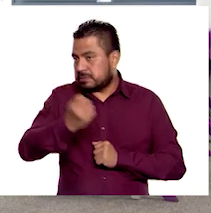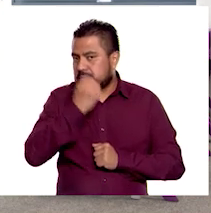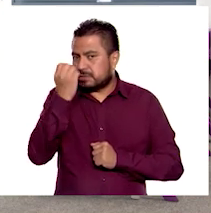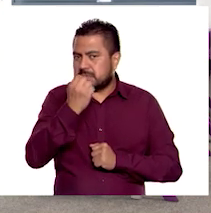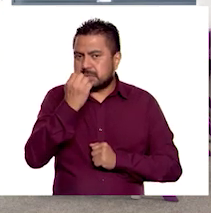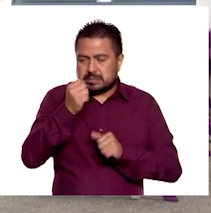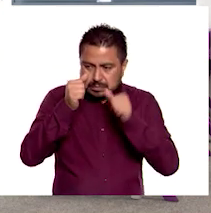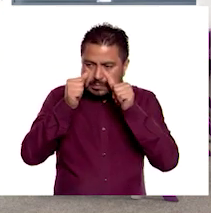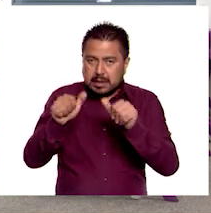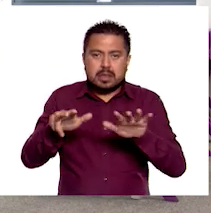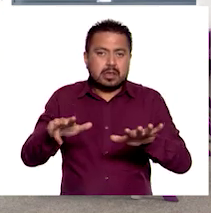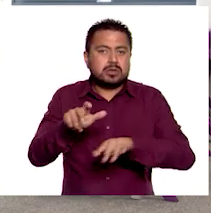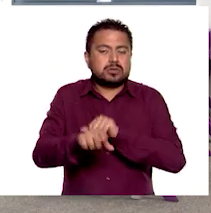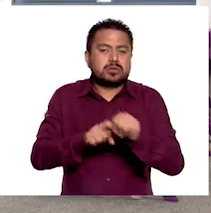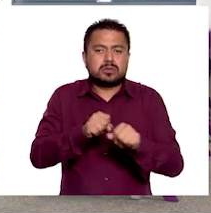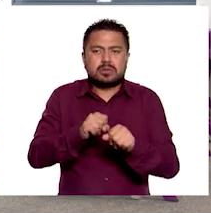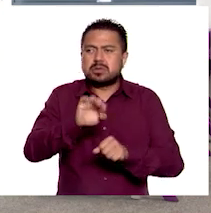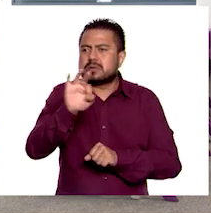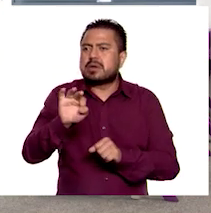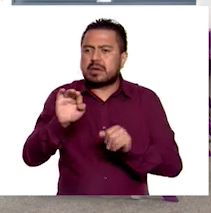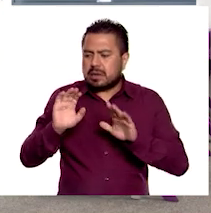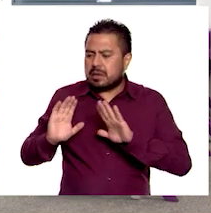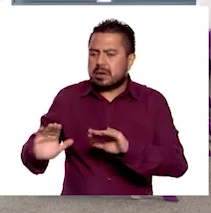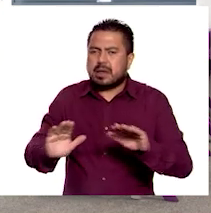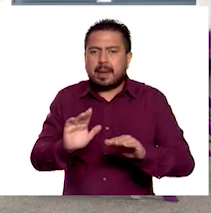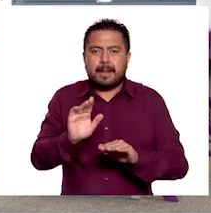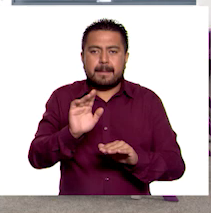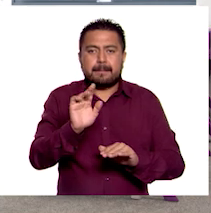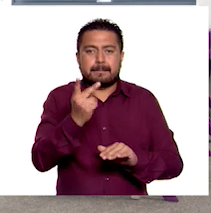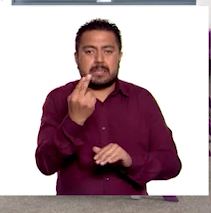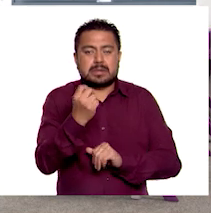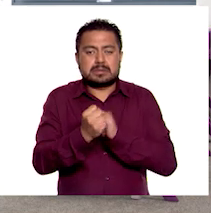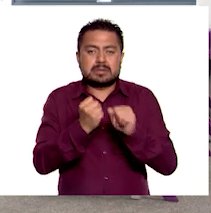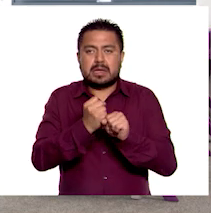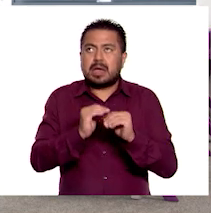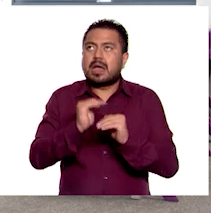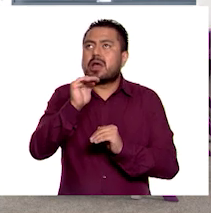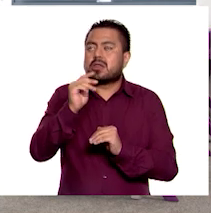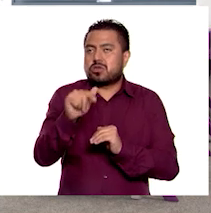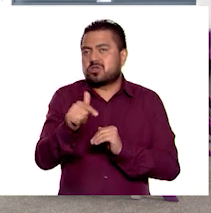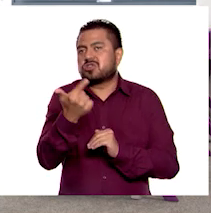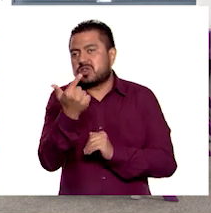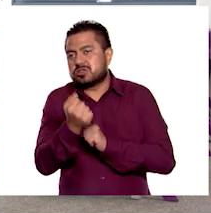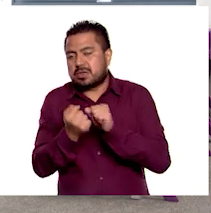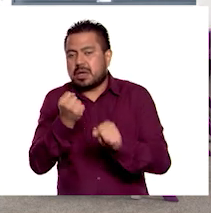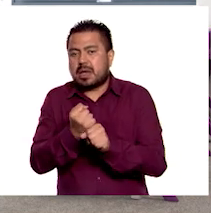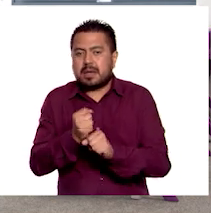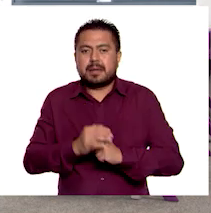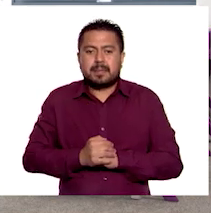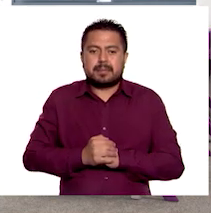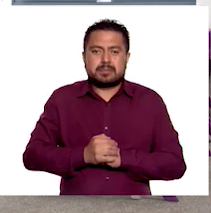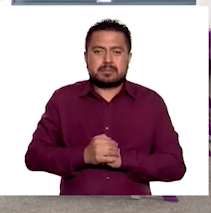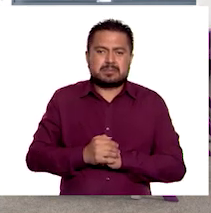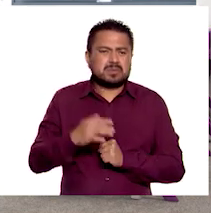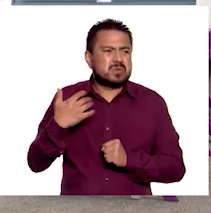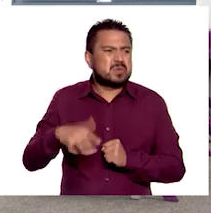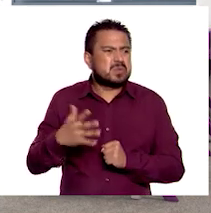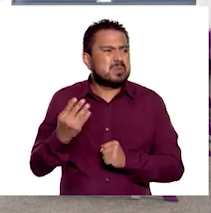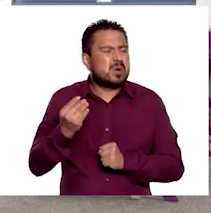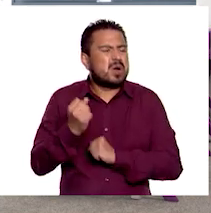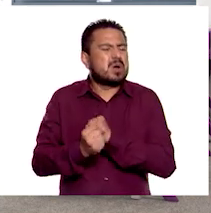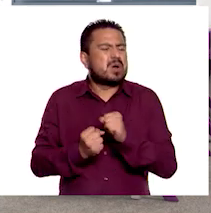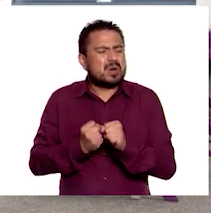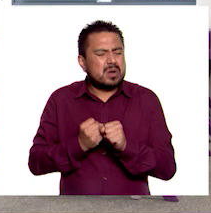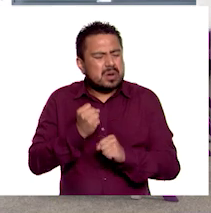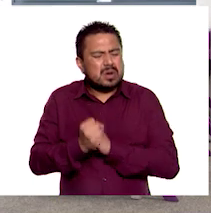esperada de 18 años y un promedio de instrucción para mayores de 25 de 12 años. ¡Uy! Son muchos años de